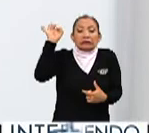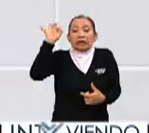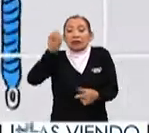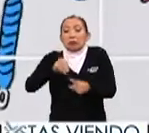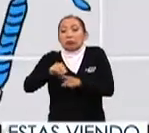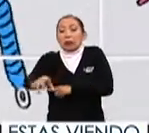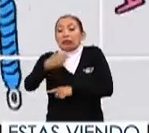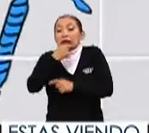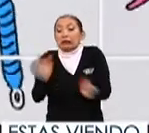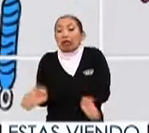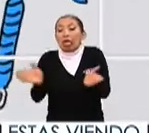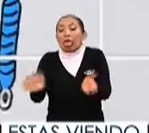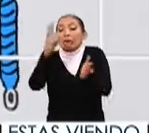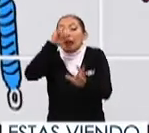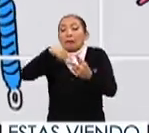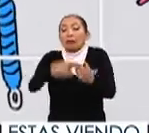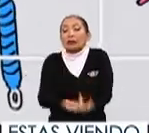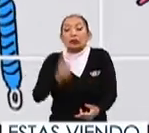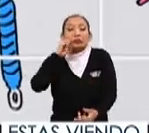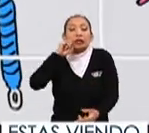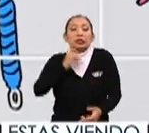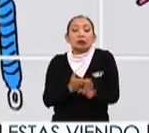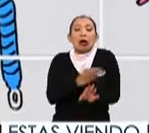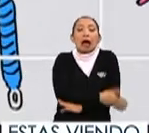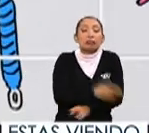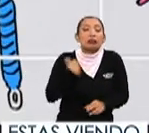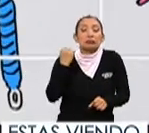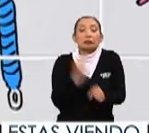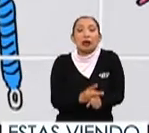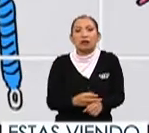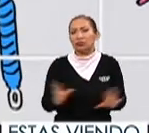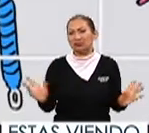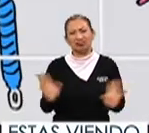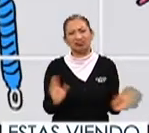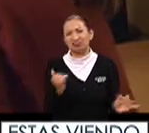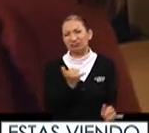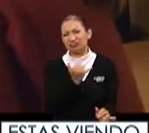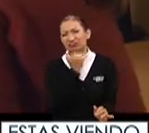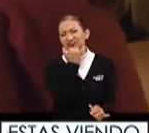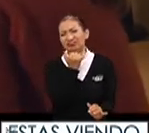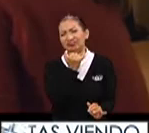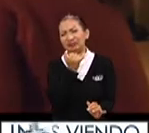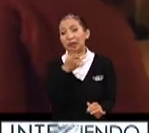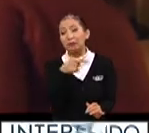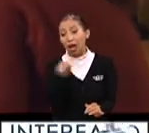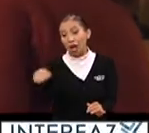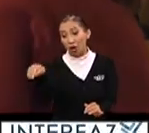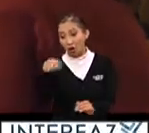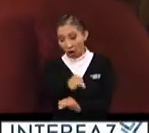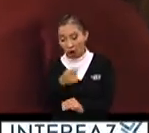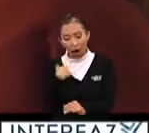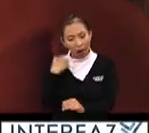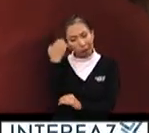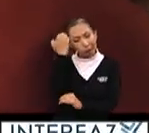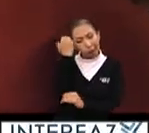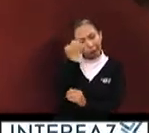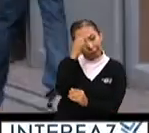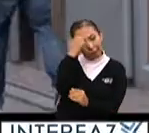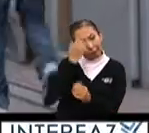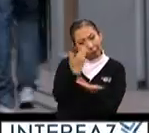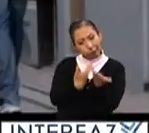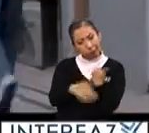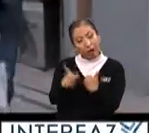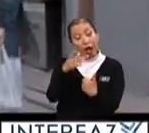inducir a los niños a comenzar a tener sexo en una edad temprana. Sin embargo, de acuerdo a los expertos,